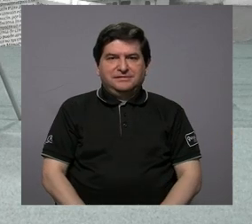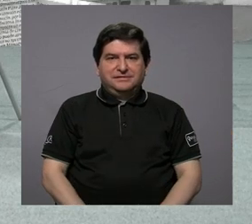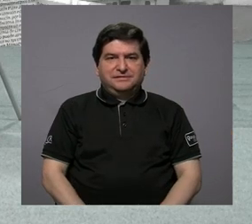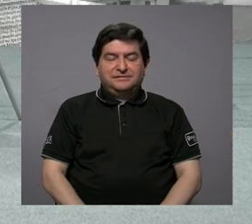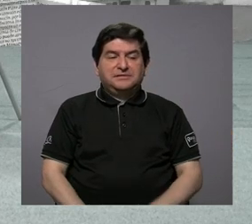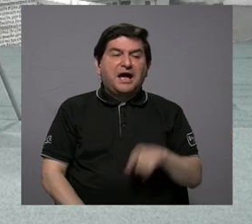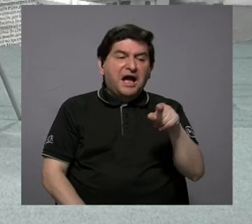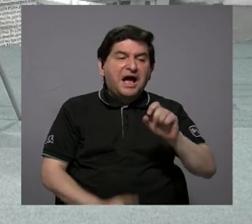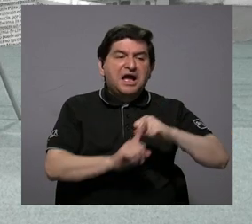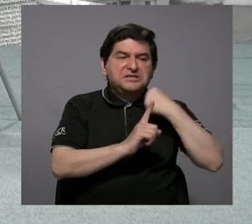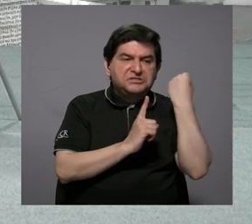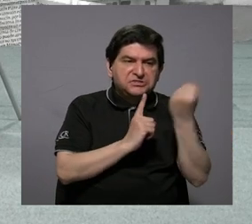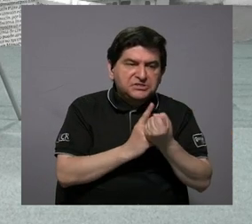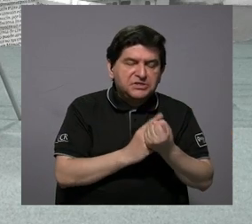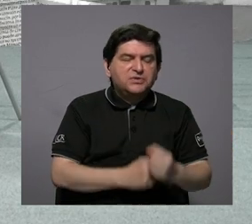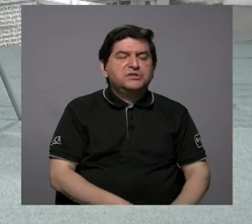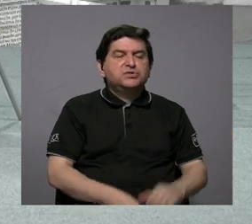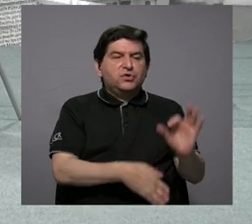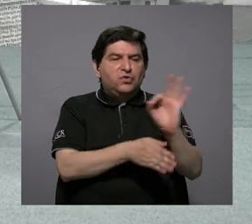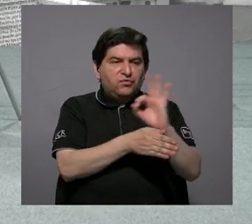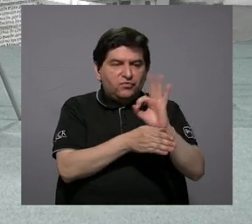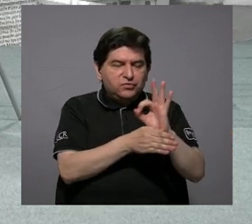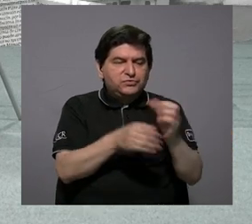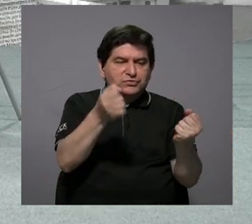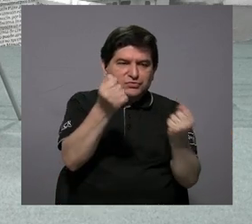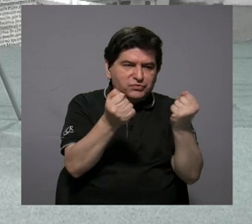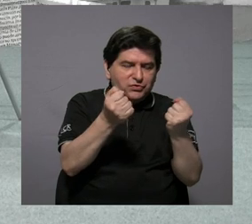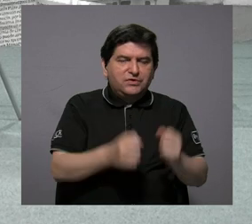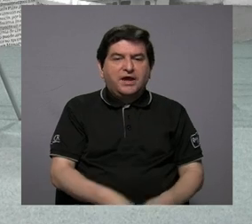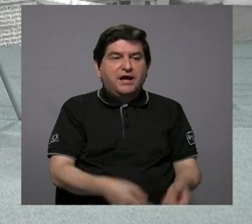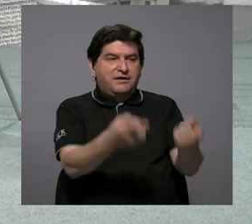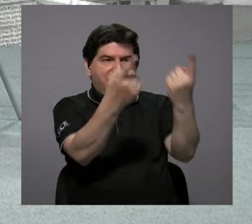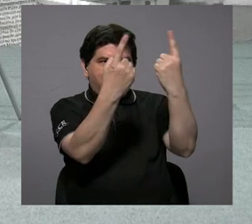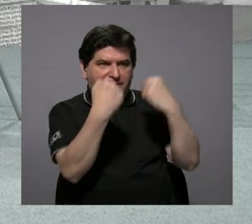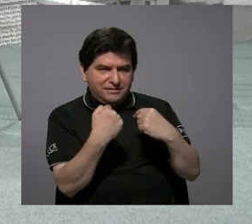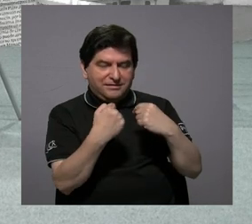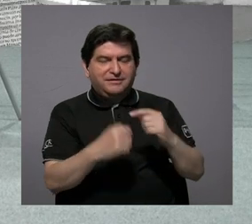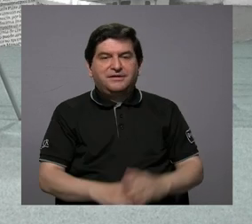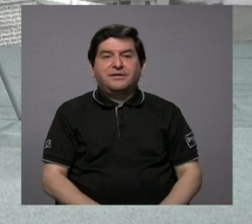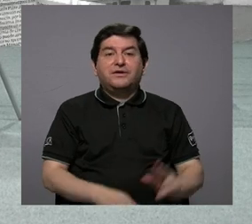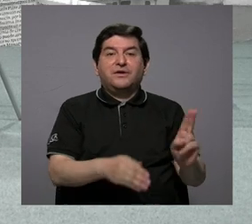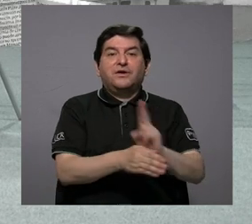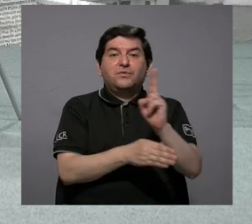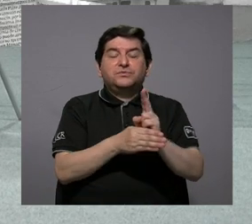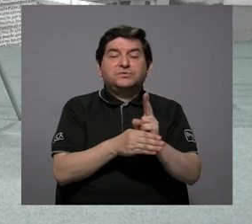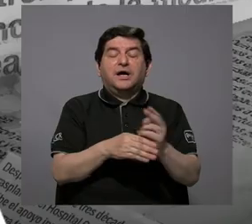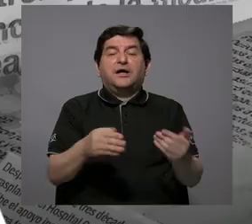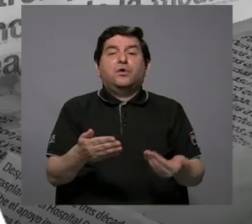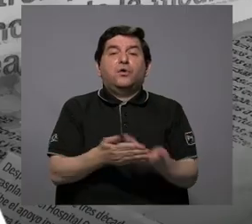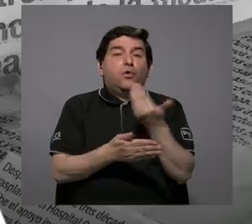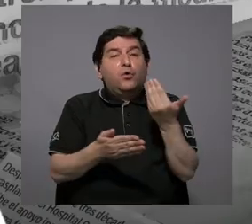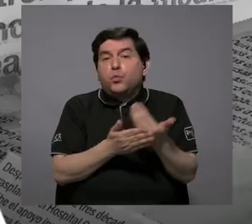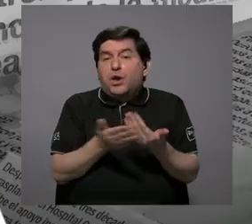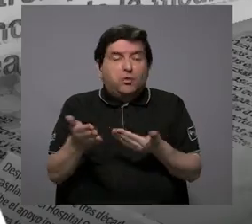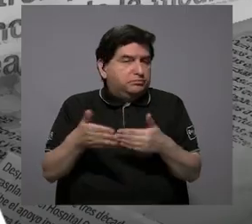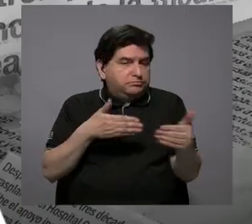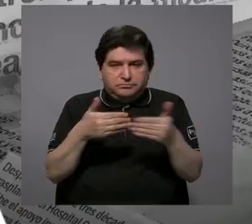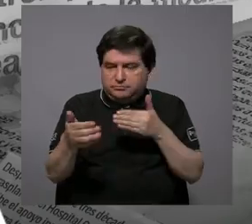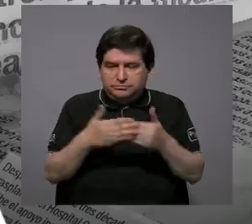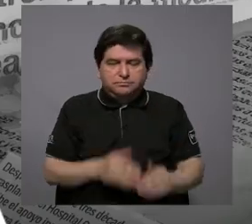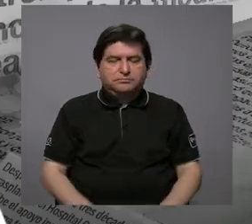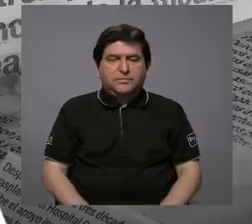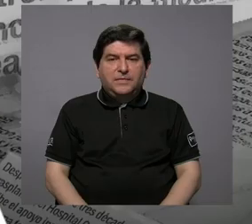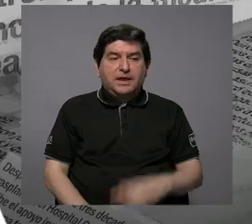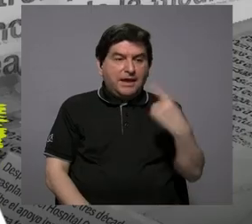son las condiciones bajo las cuales van a operar estos vehículos que vamos a importar, usados o nuevos. Entonces, las